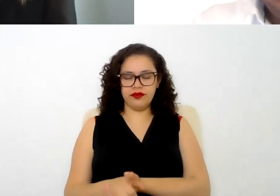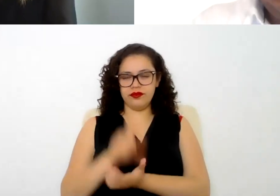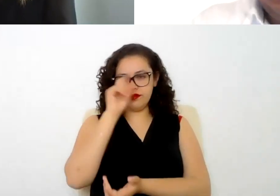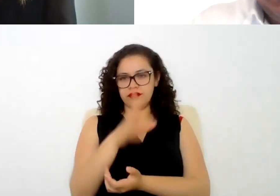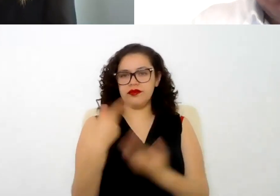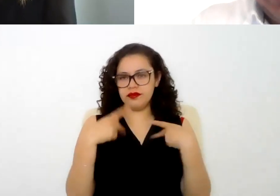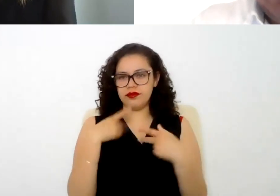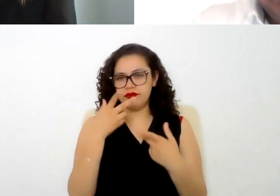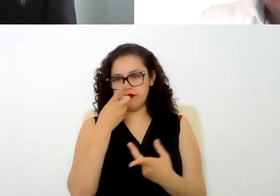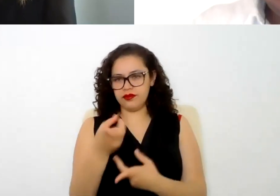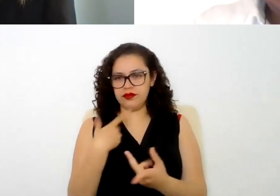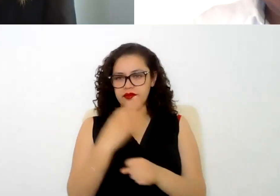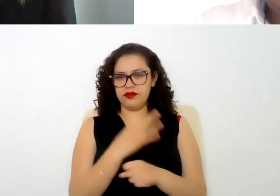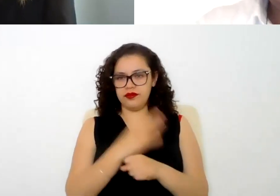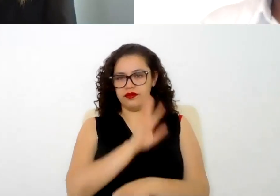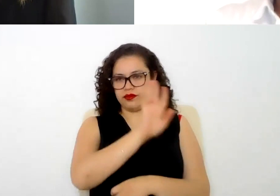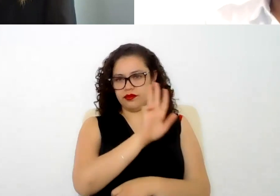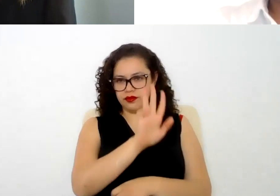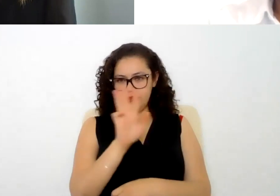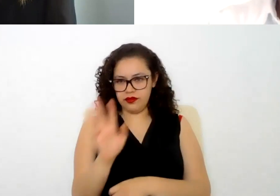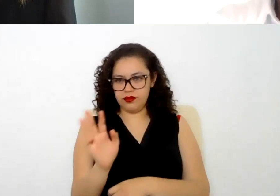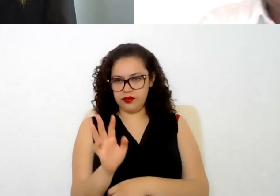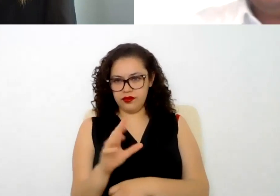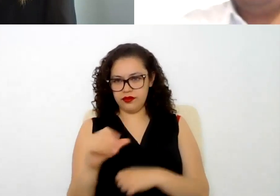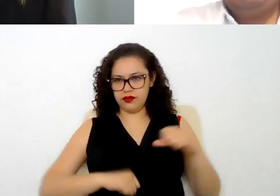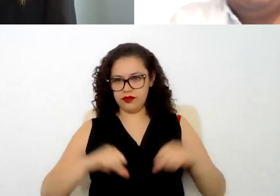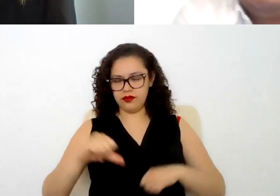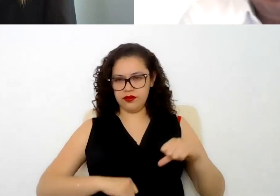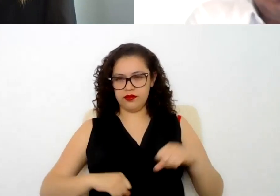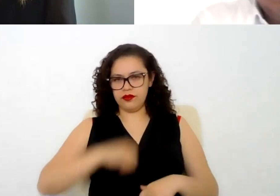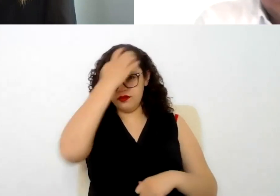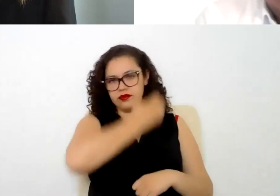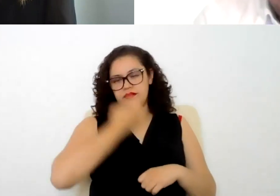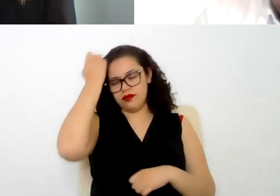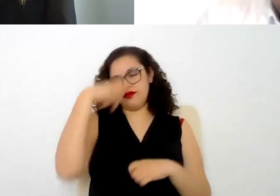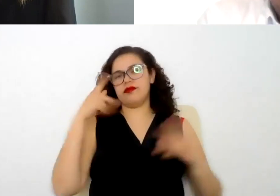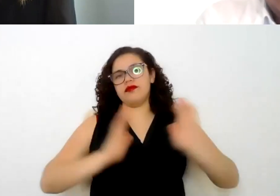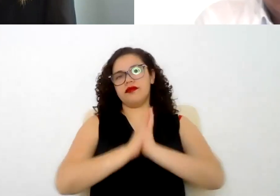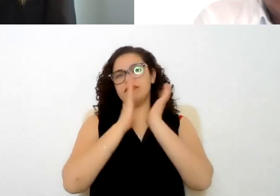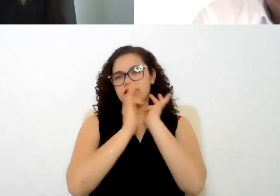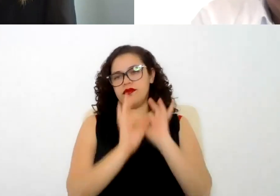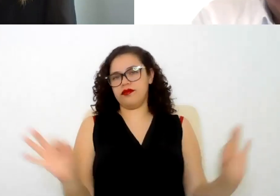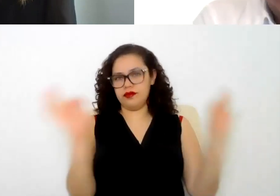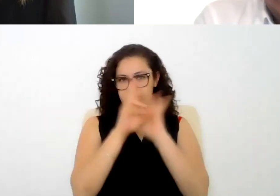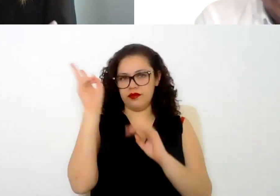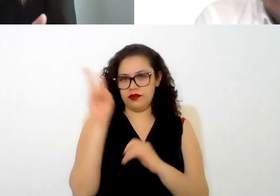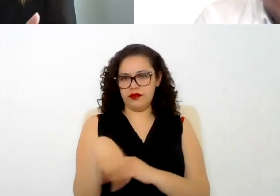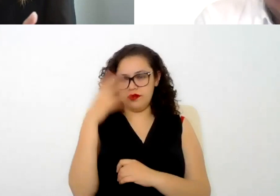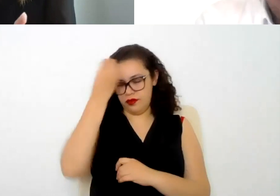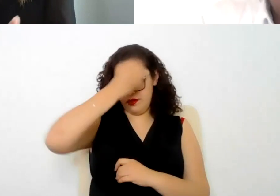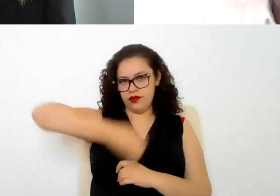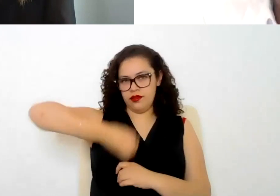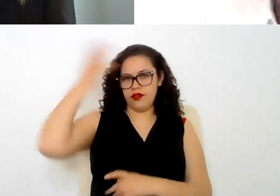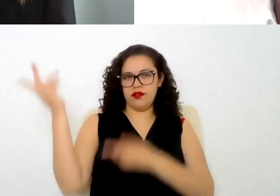también comentarle a la gente hemos dejado un enlace para que puedan evaluar esta actividad su participación es muy importante para